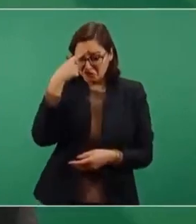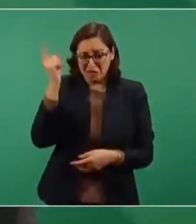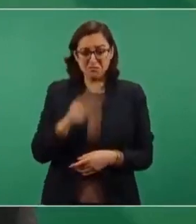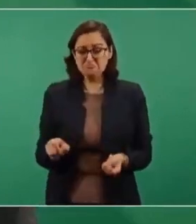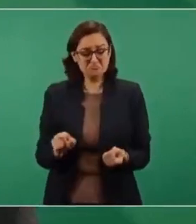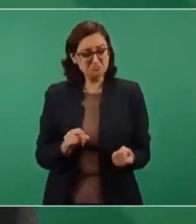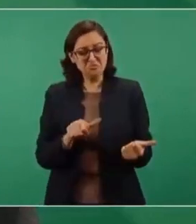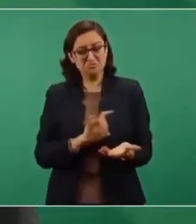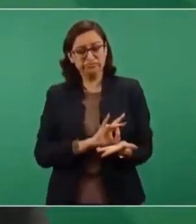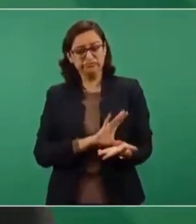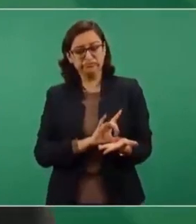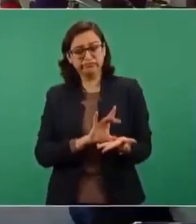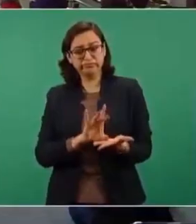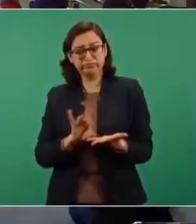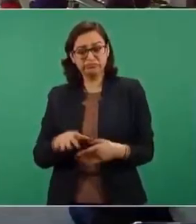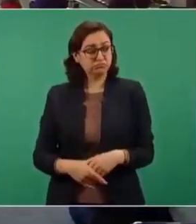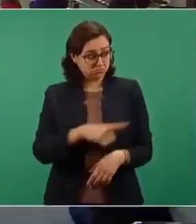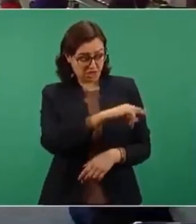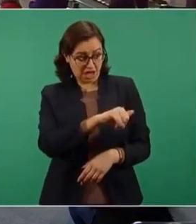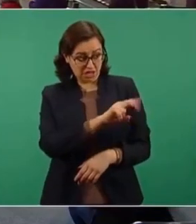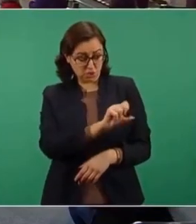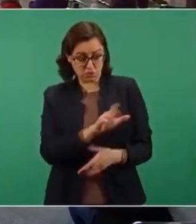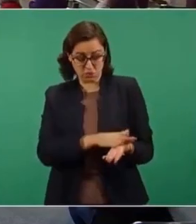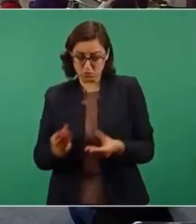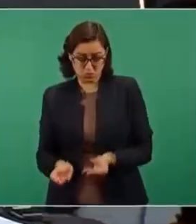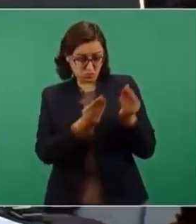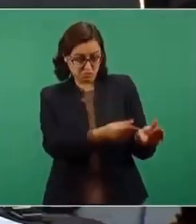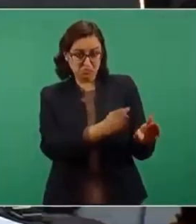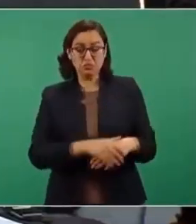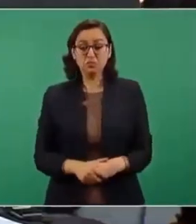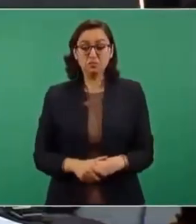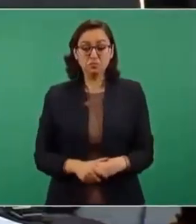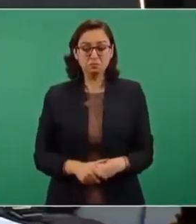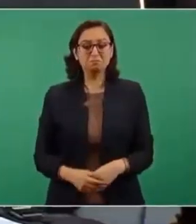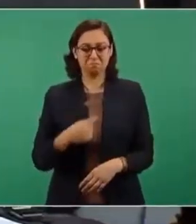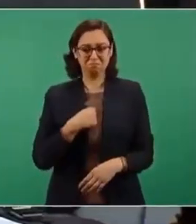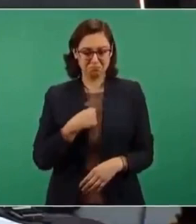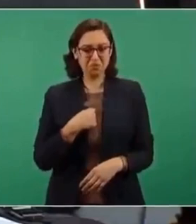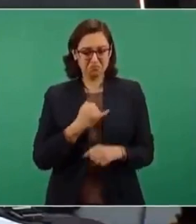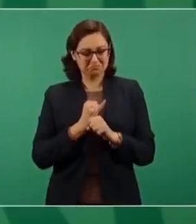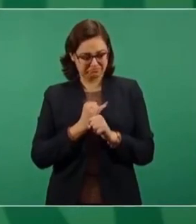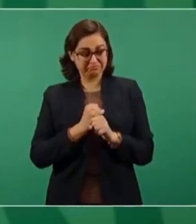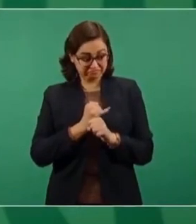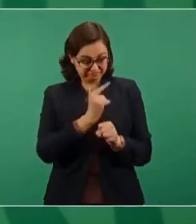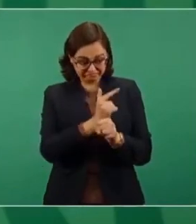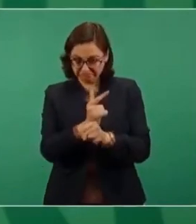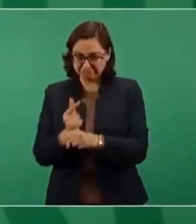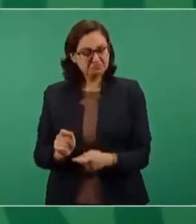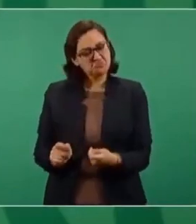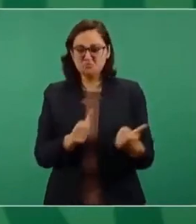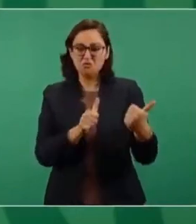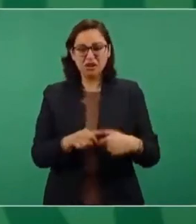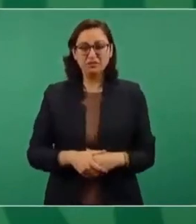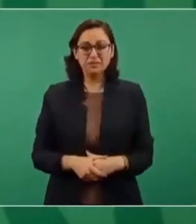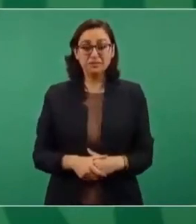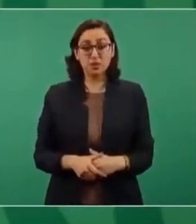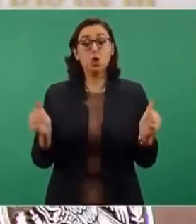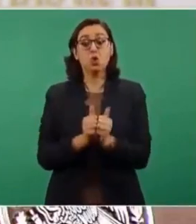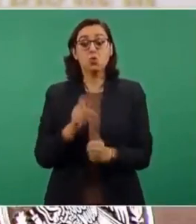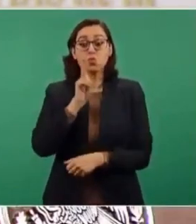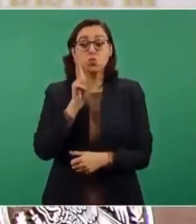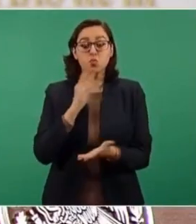van, entregale las pruebas a Jesús y yo me voy a hacer cargo de investigación, nada más que